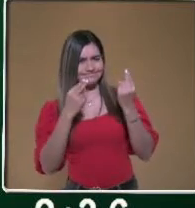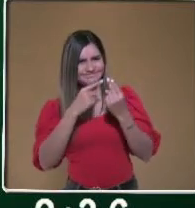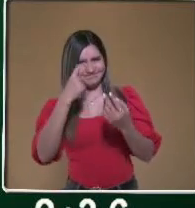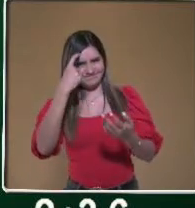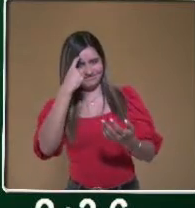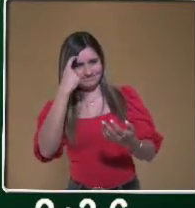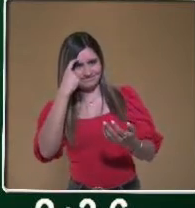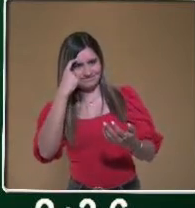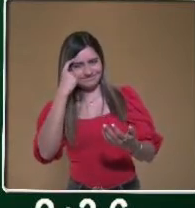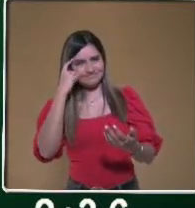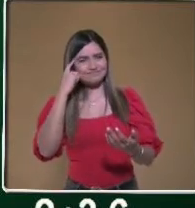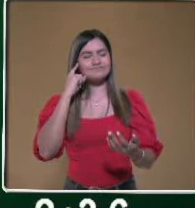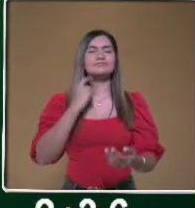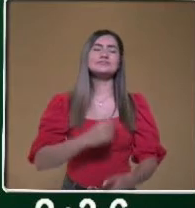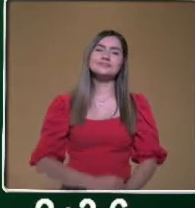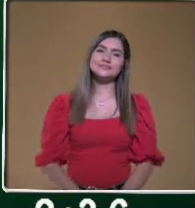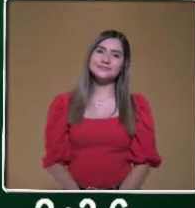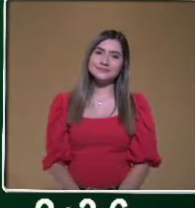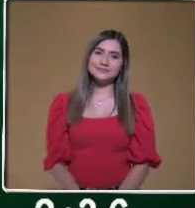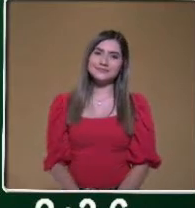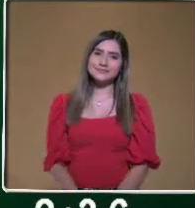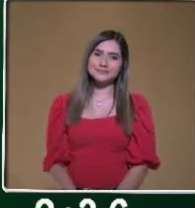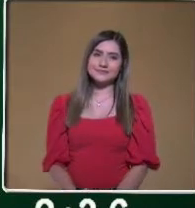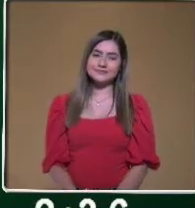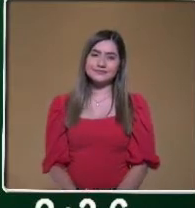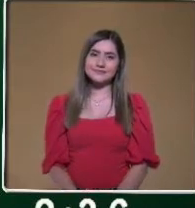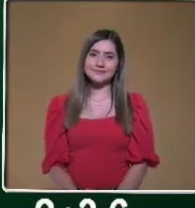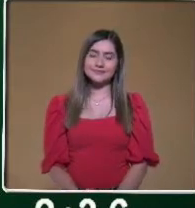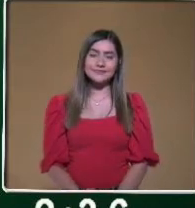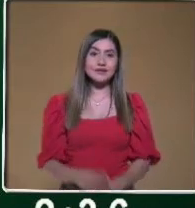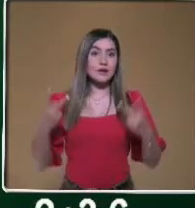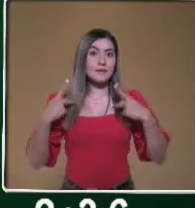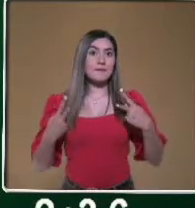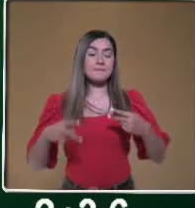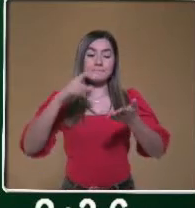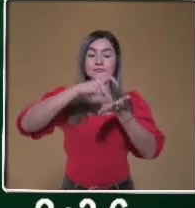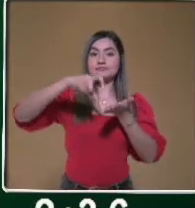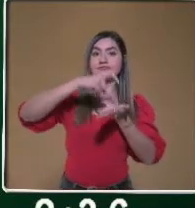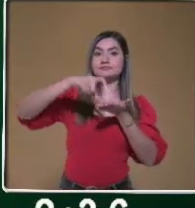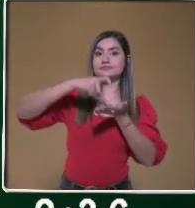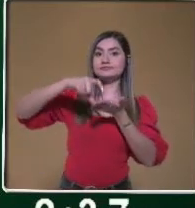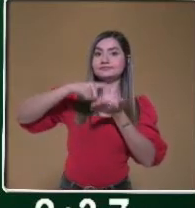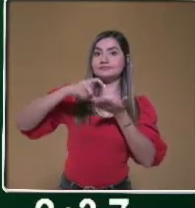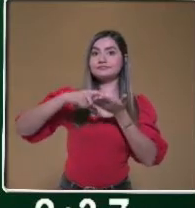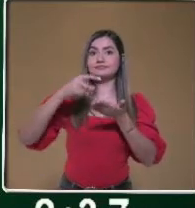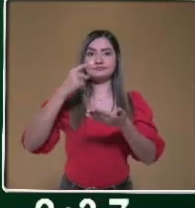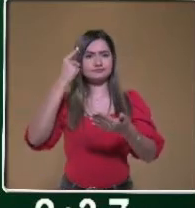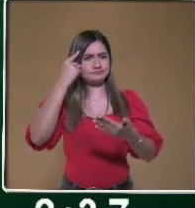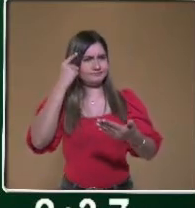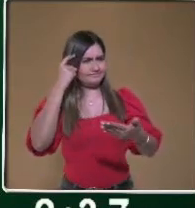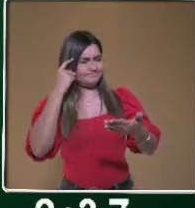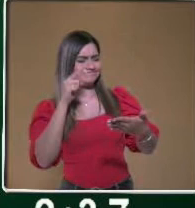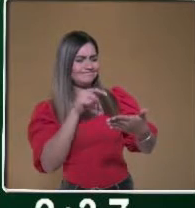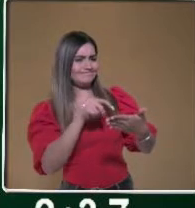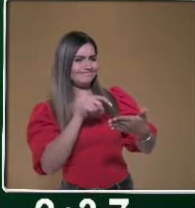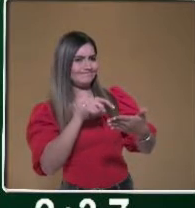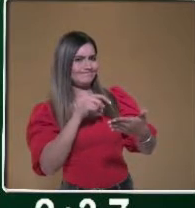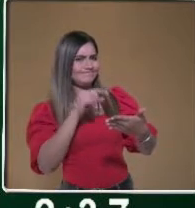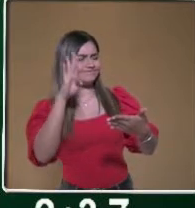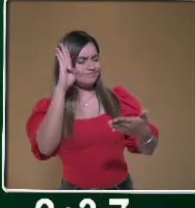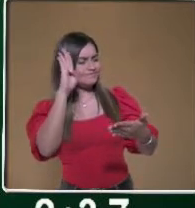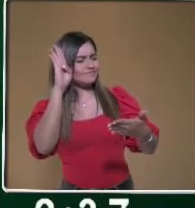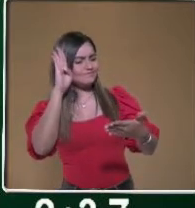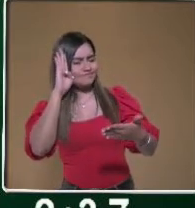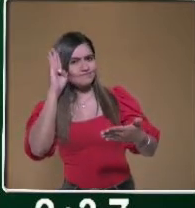incluso cuando vamos a comprar. Los consumidores deben ser críticos ante la publicidad y las